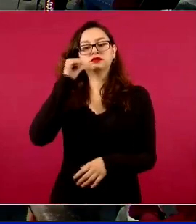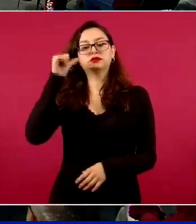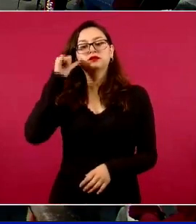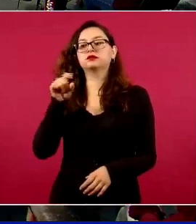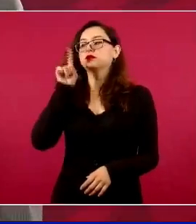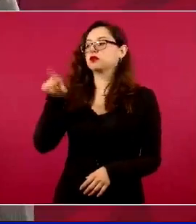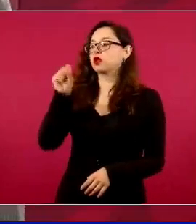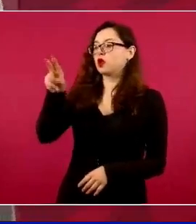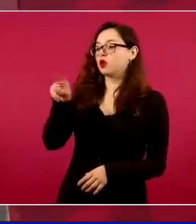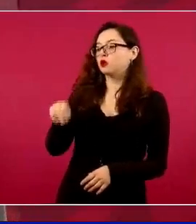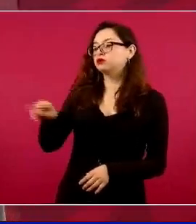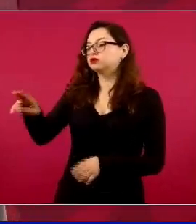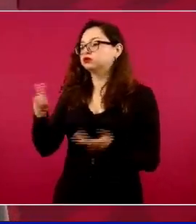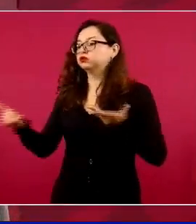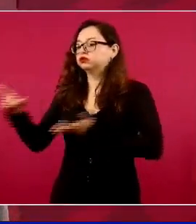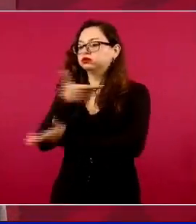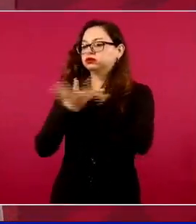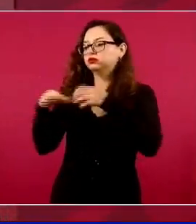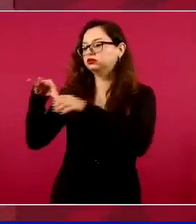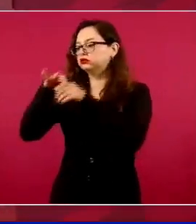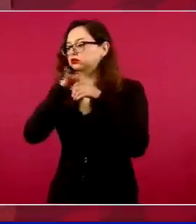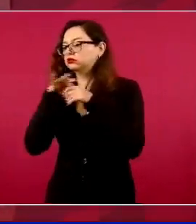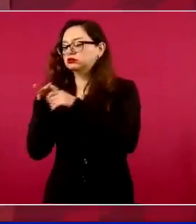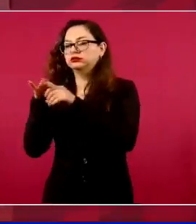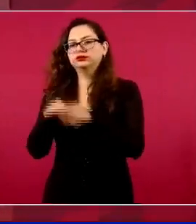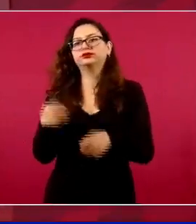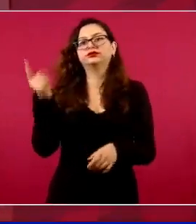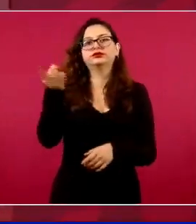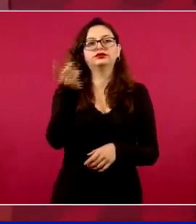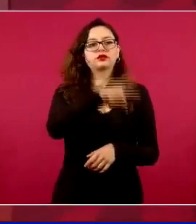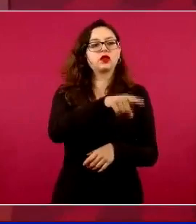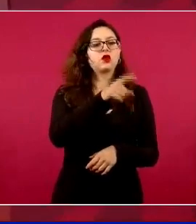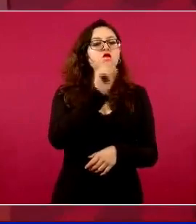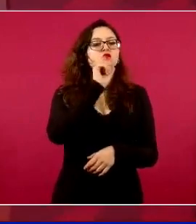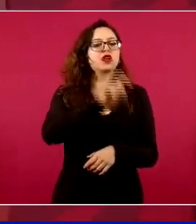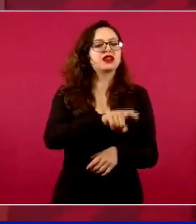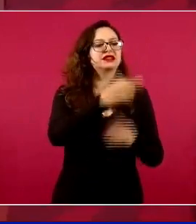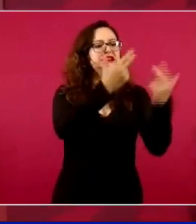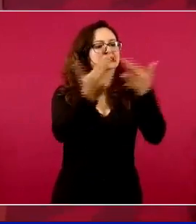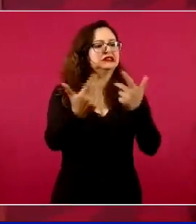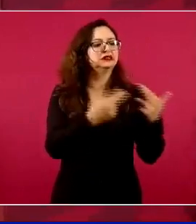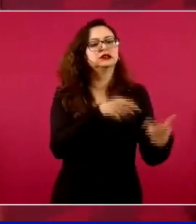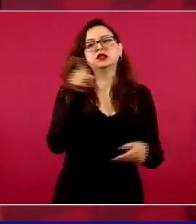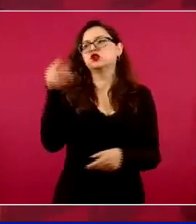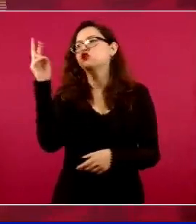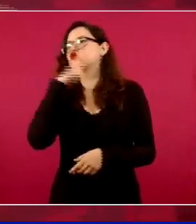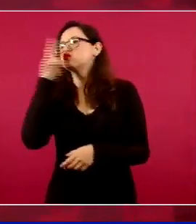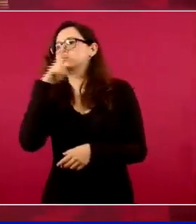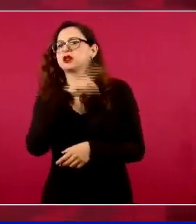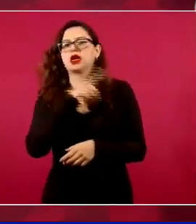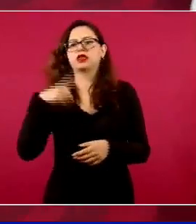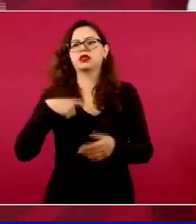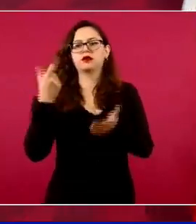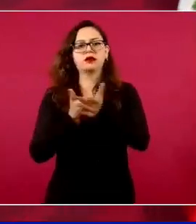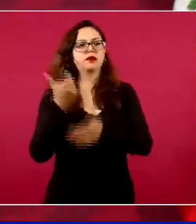la embajada de México en Estados Unidos. Yo no puedo estar